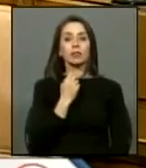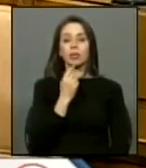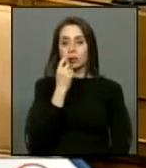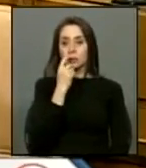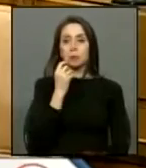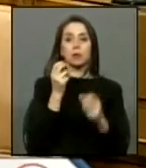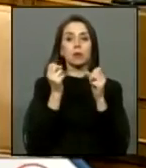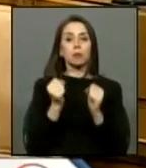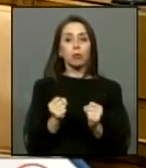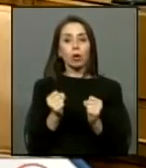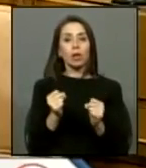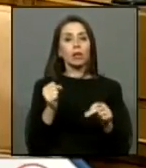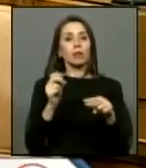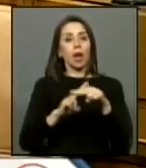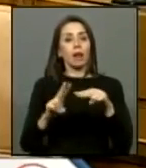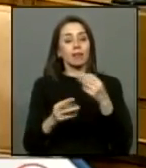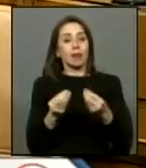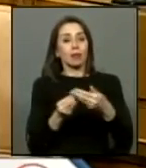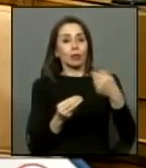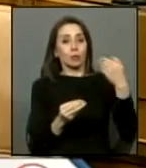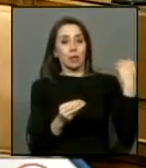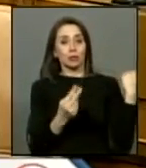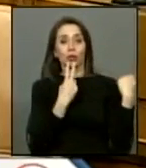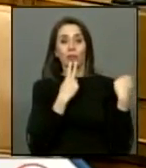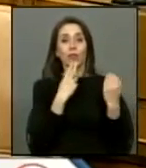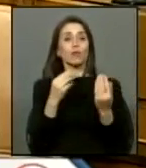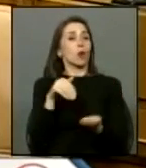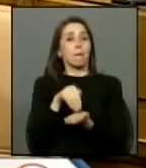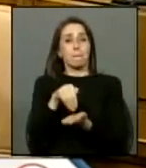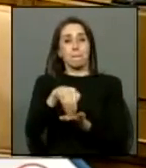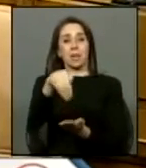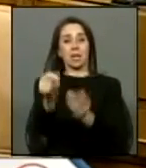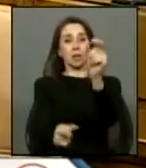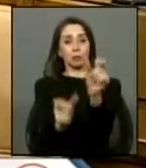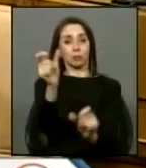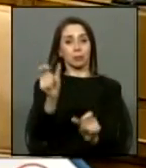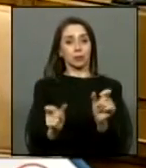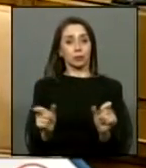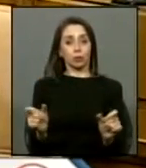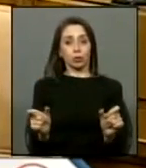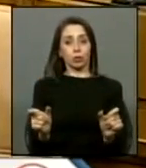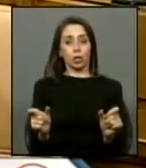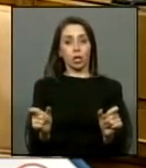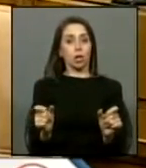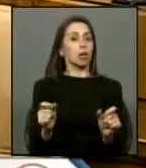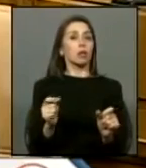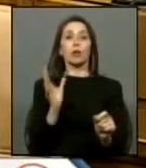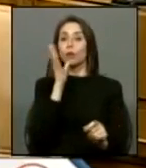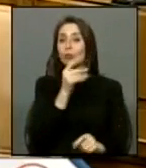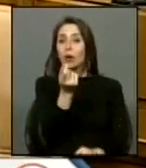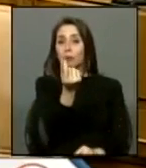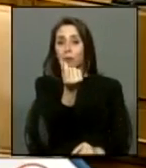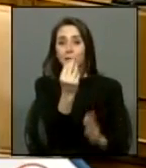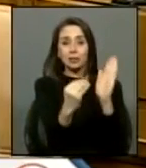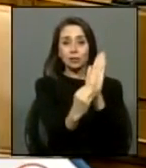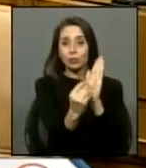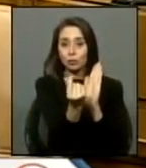de refrendar los hechos que vivieron miles de personas no tienen valor económico